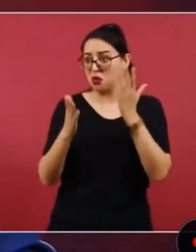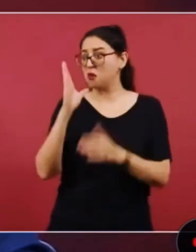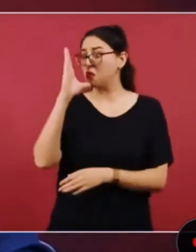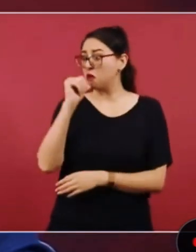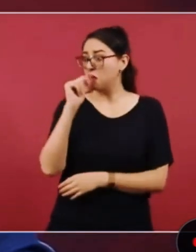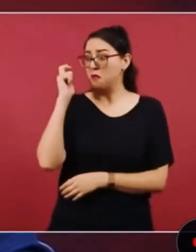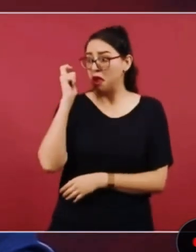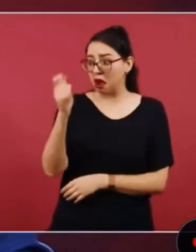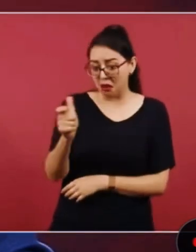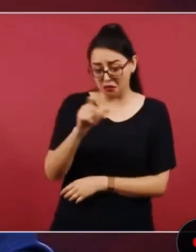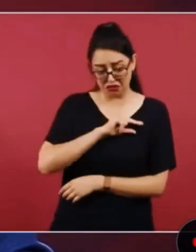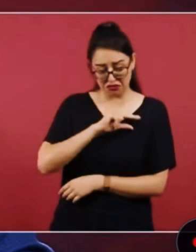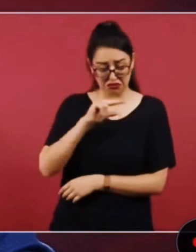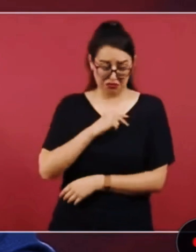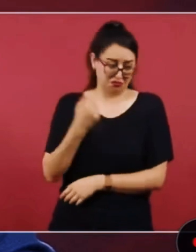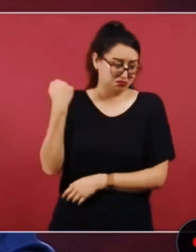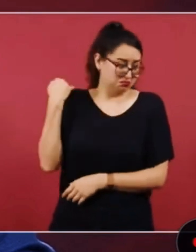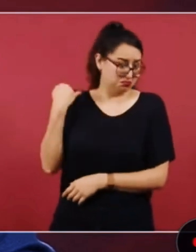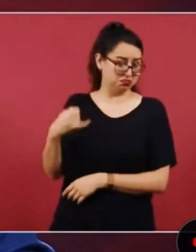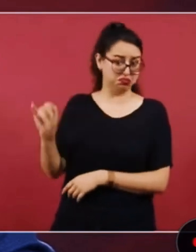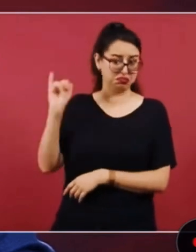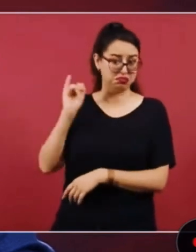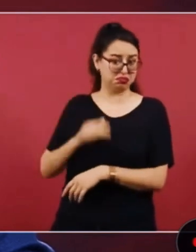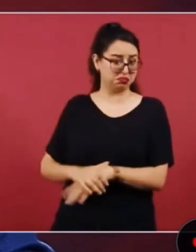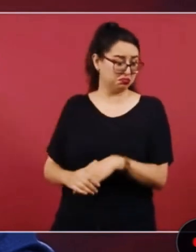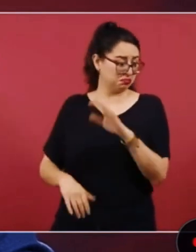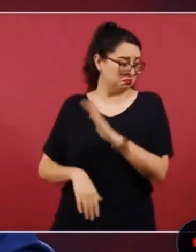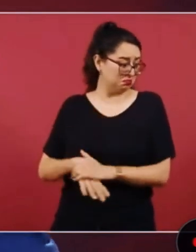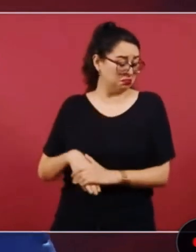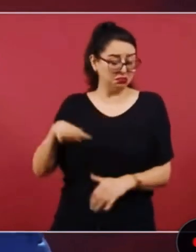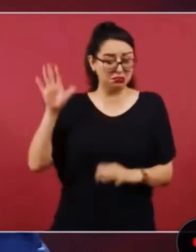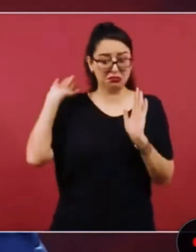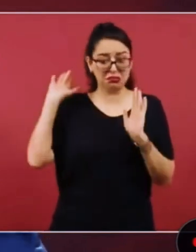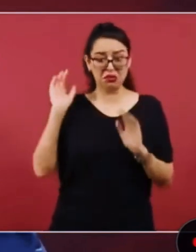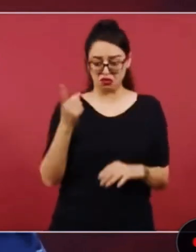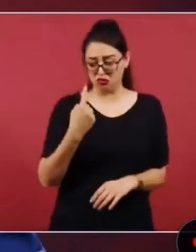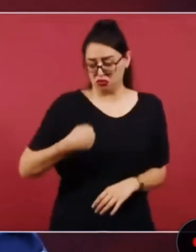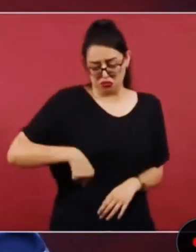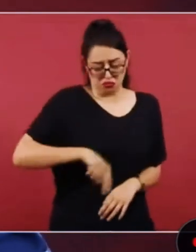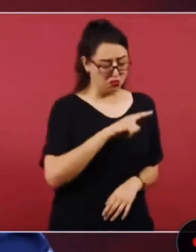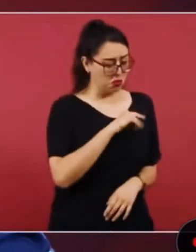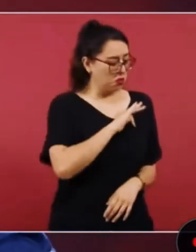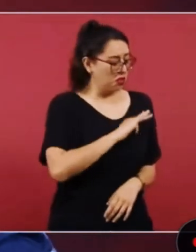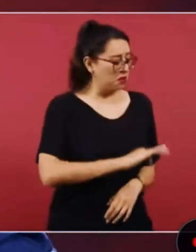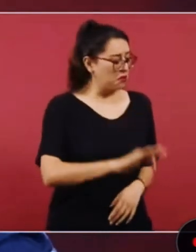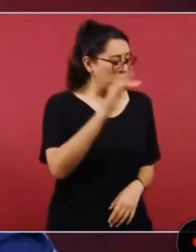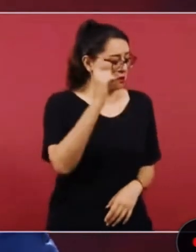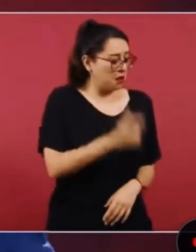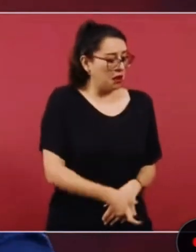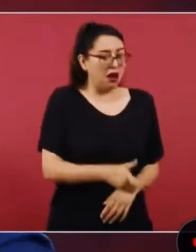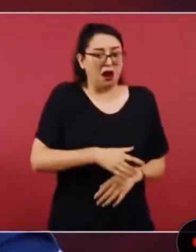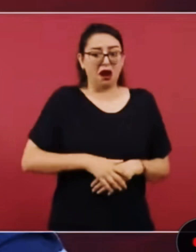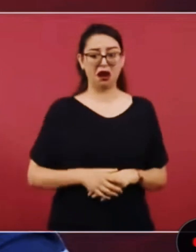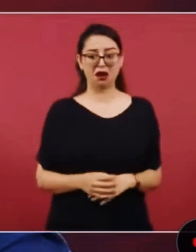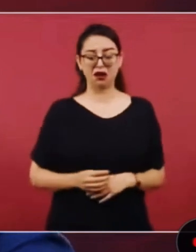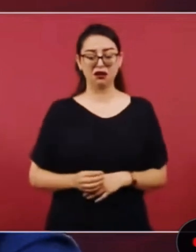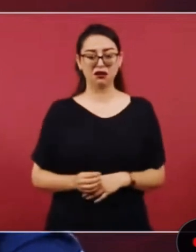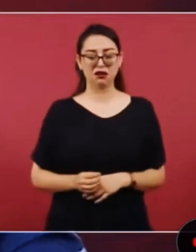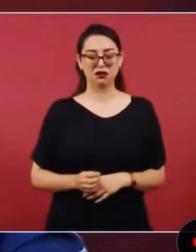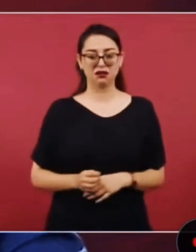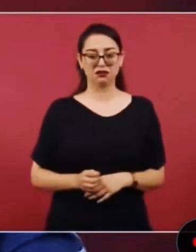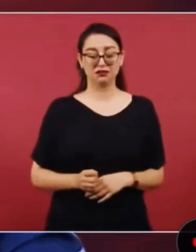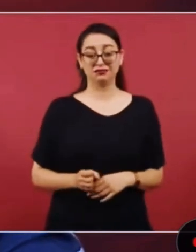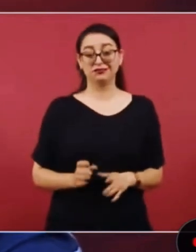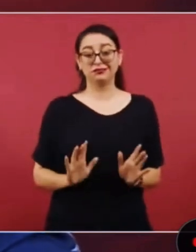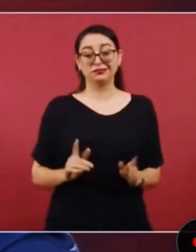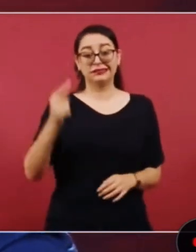más unos nacieron